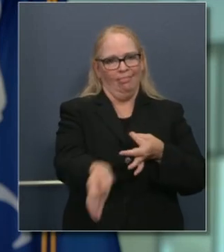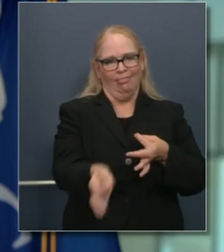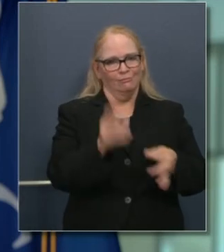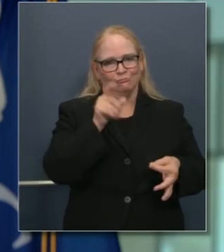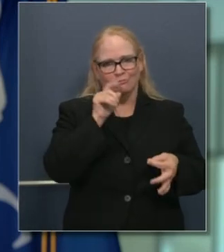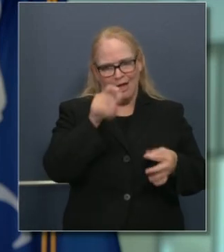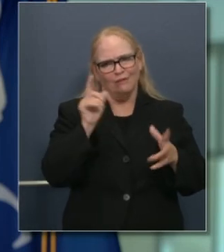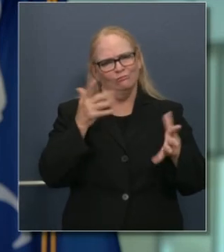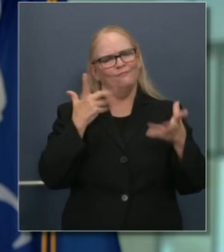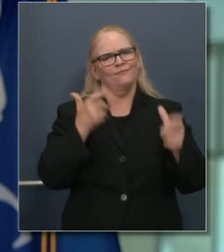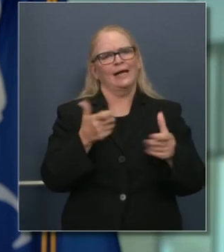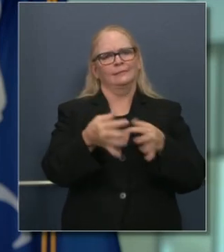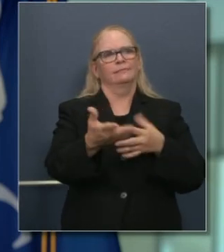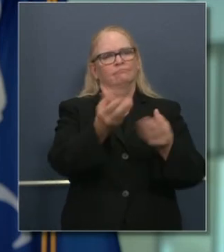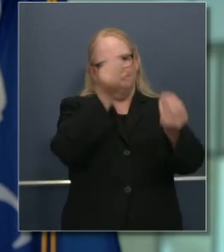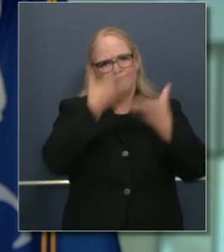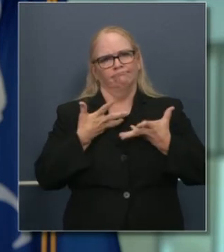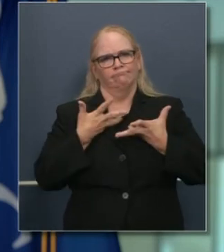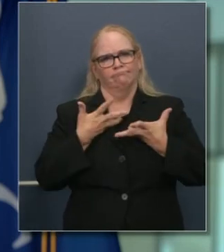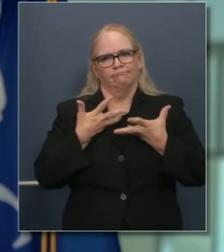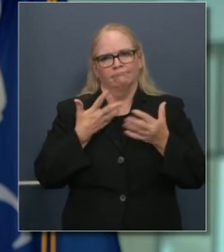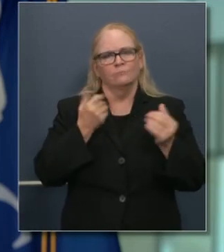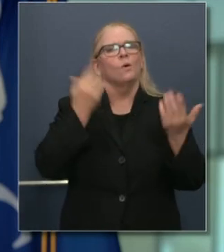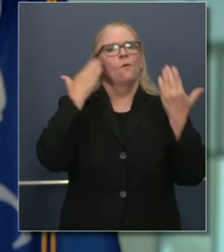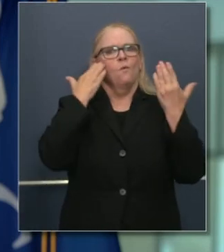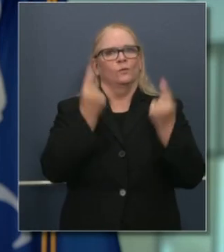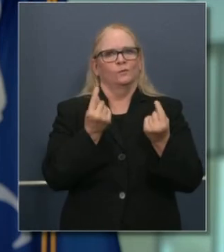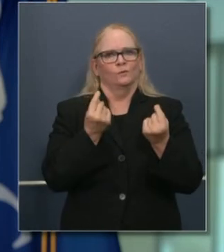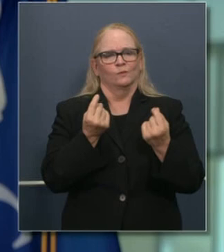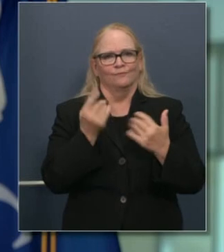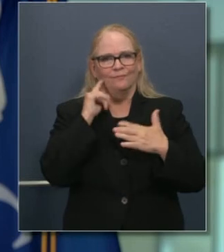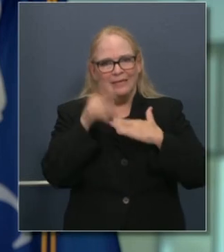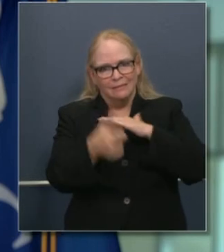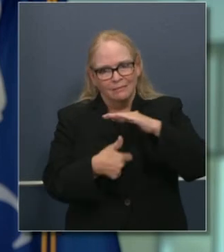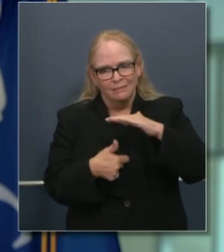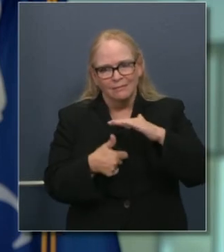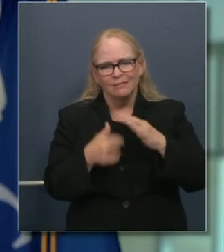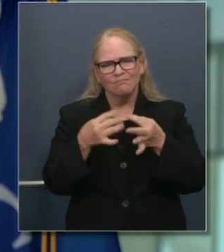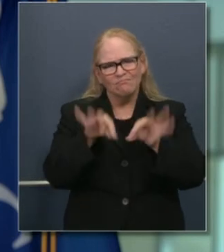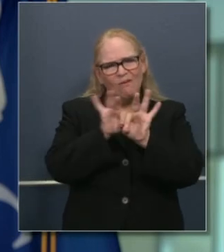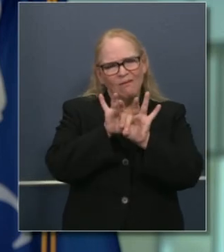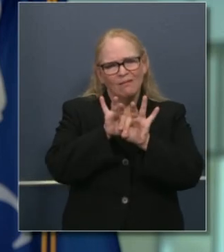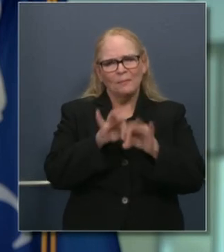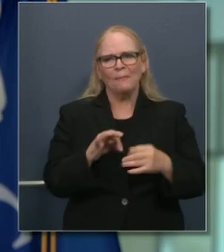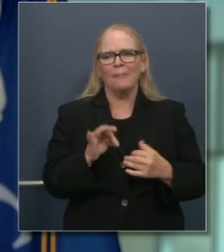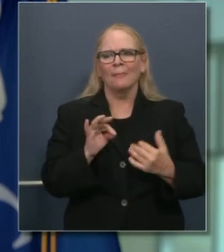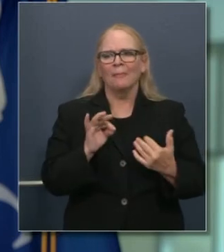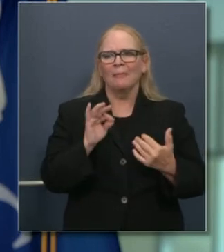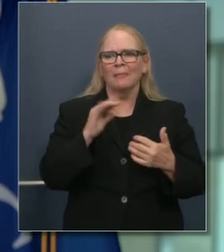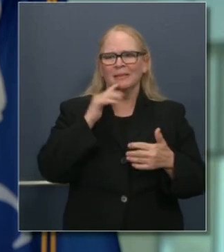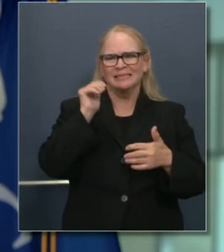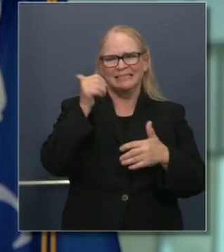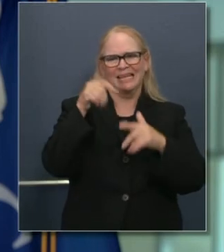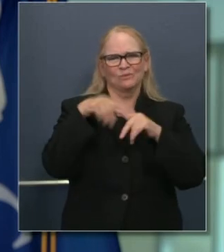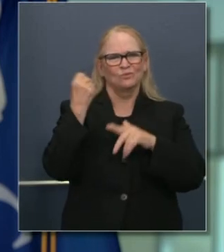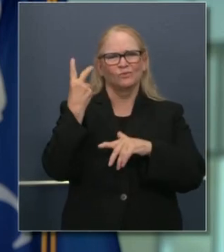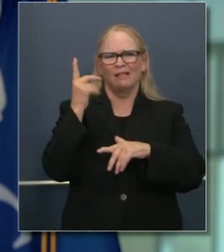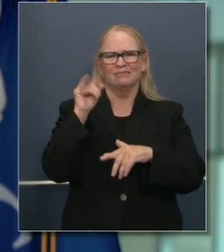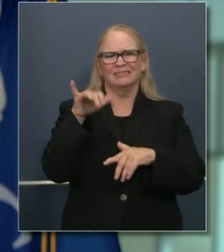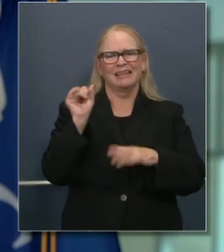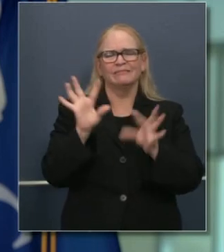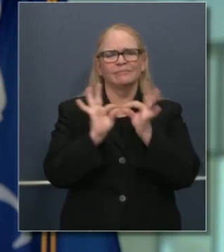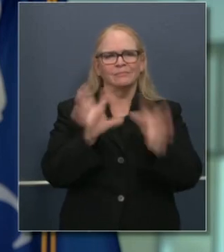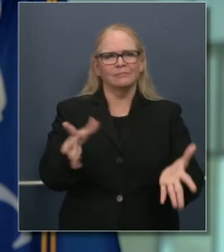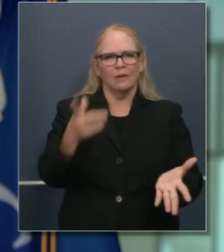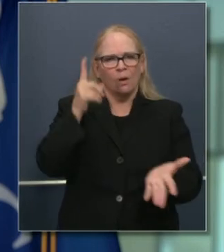obtener los resultados de las pruebas. A menudo hace que la prueba sea poco relevante si el resultado llega 10, 12